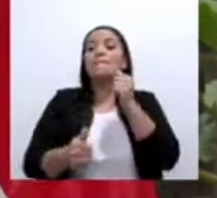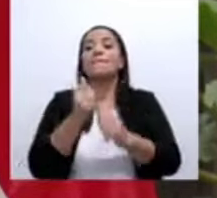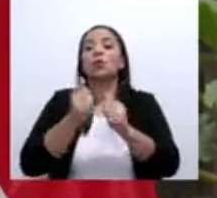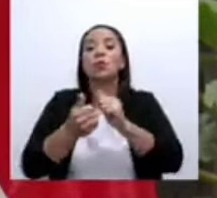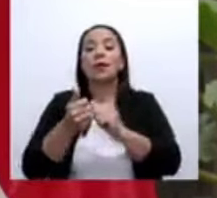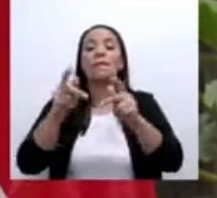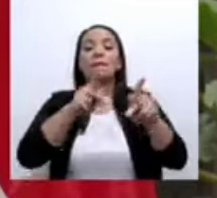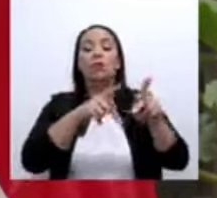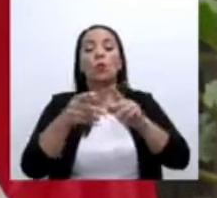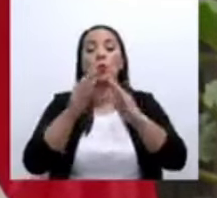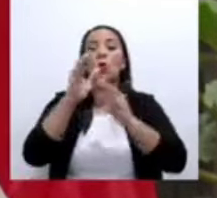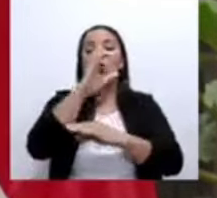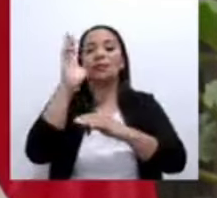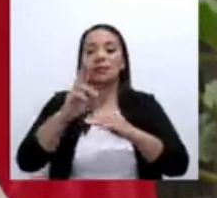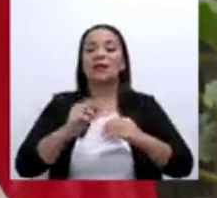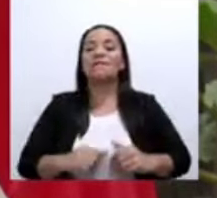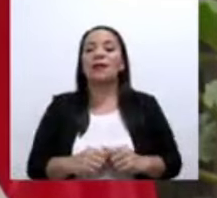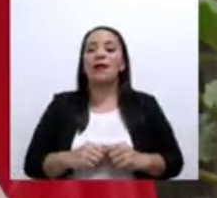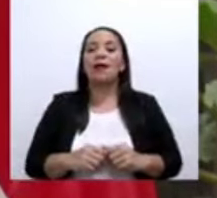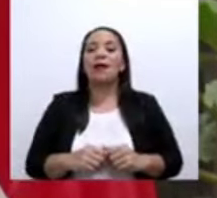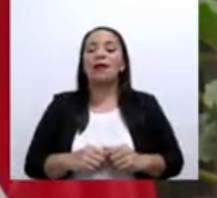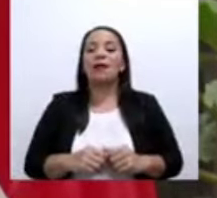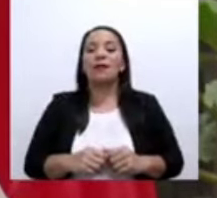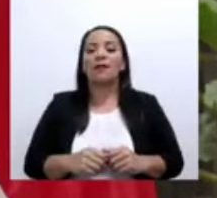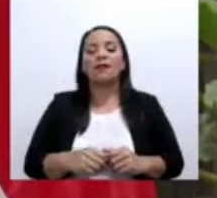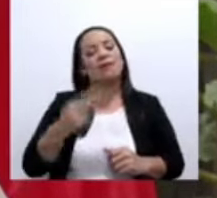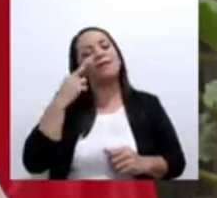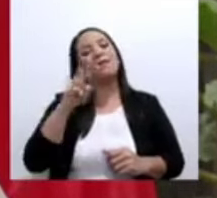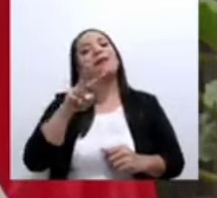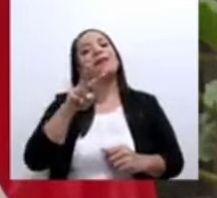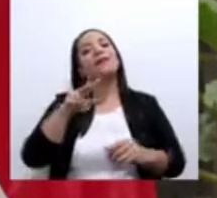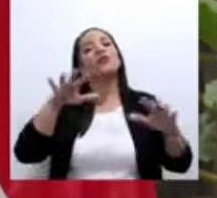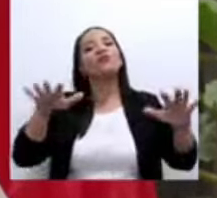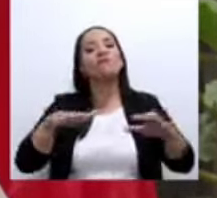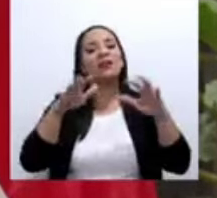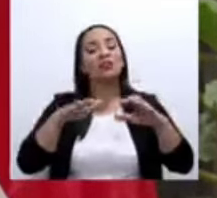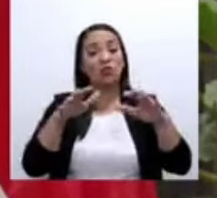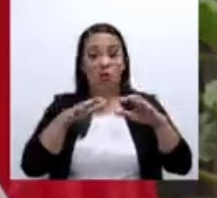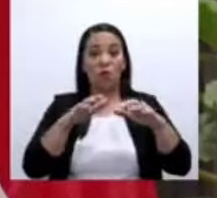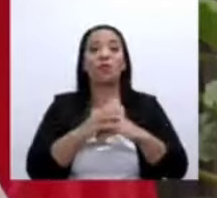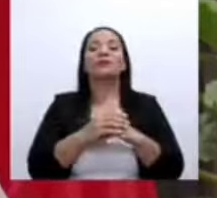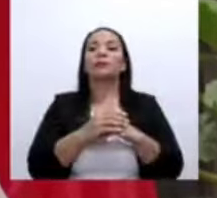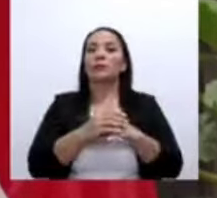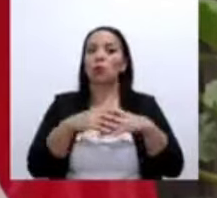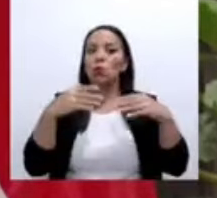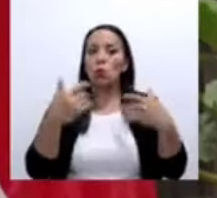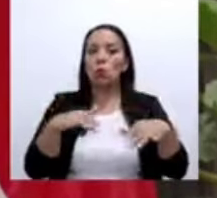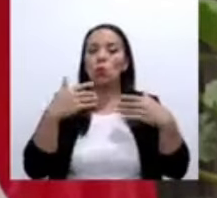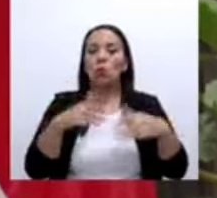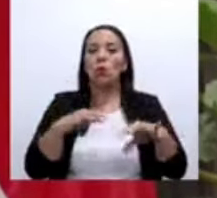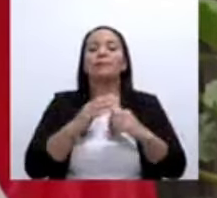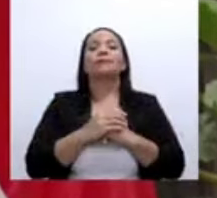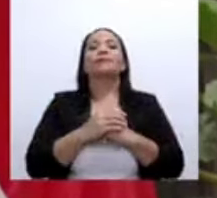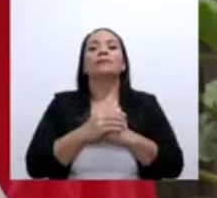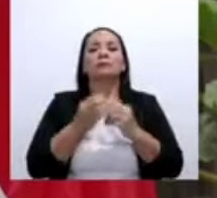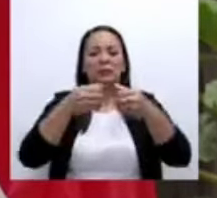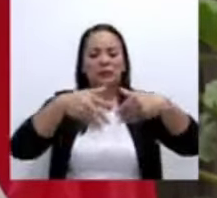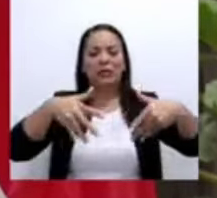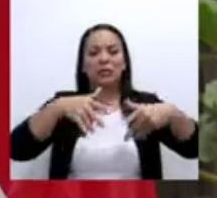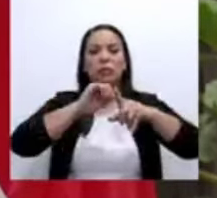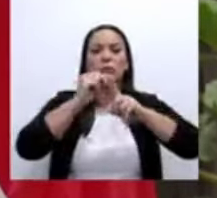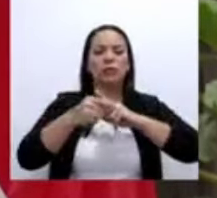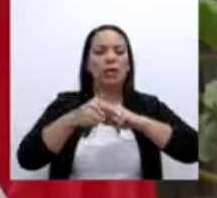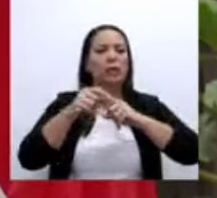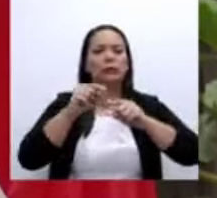Costa Rica, viendo la reacción de tsunami que ha habido en redes sociales por sus